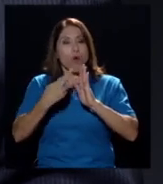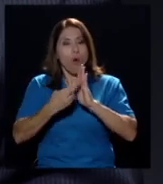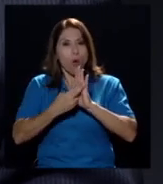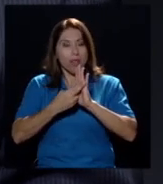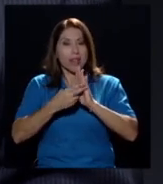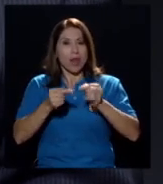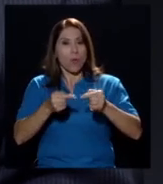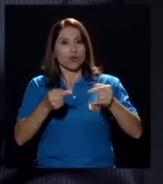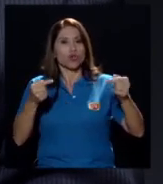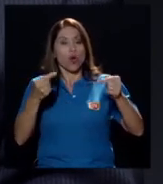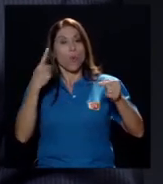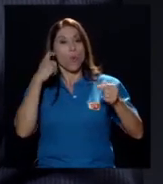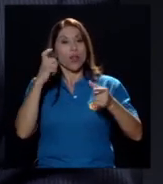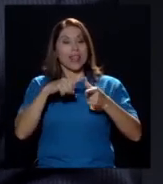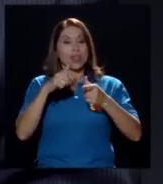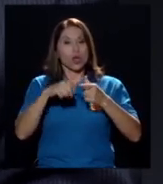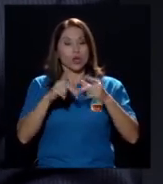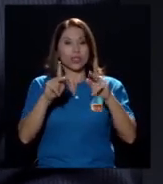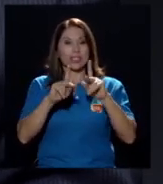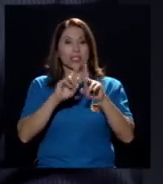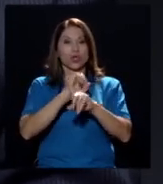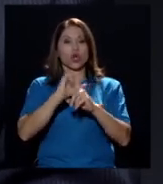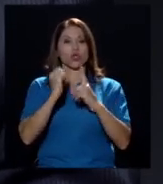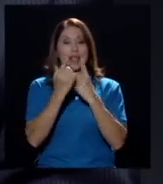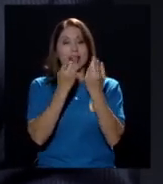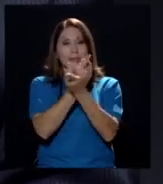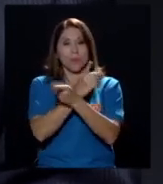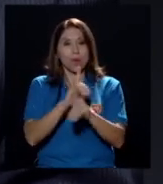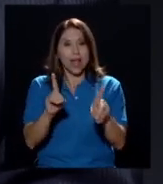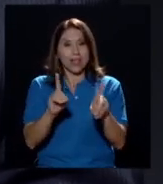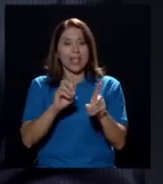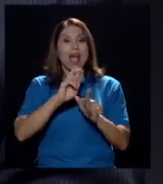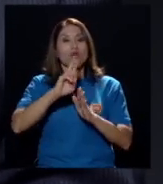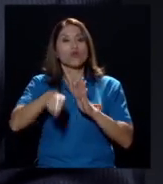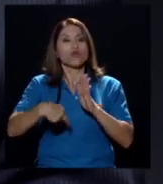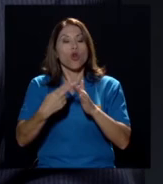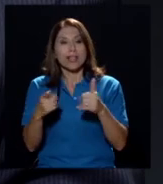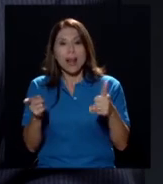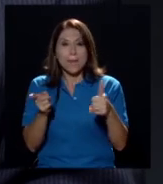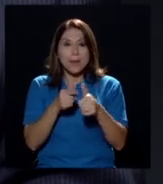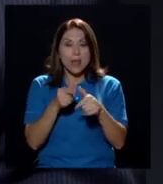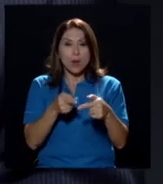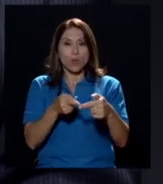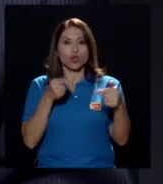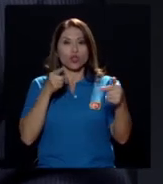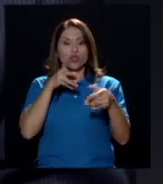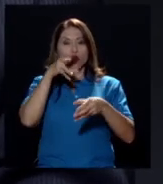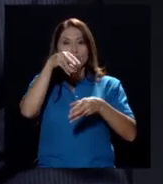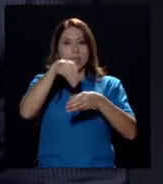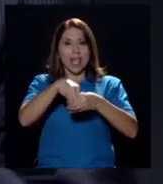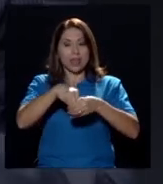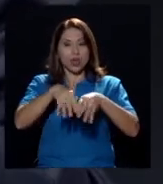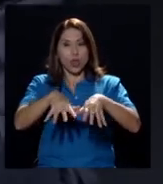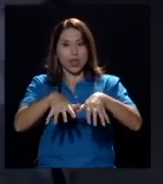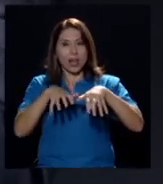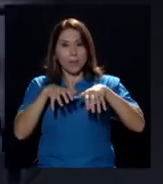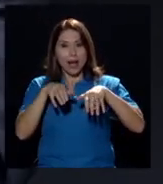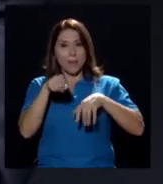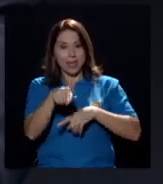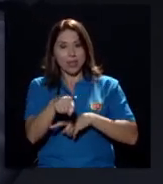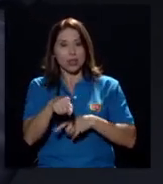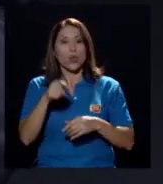juega el rol de la primera oposición dentro del Parlamento. Y en ese momento,